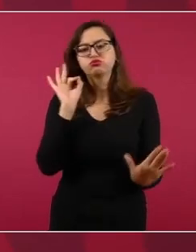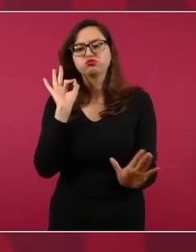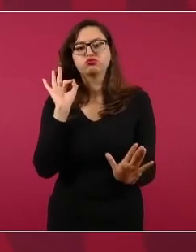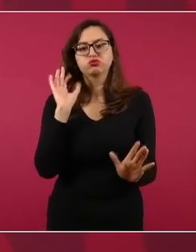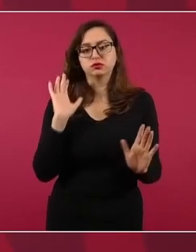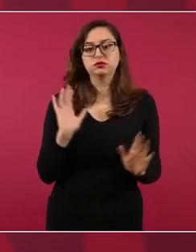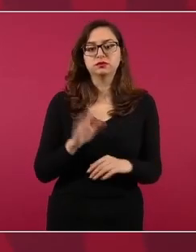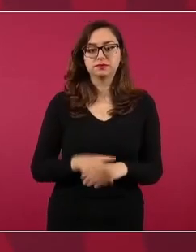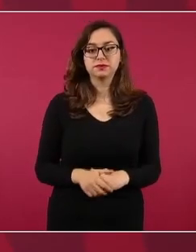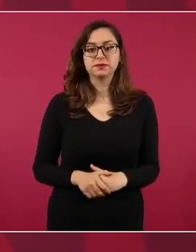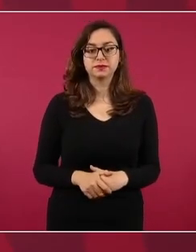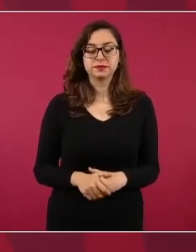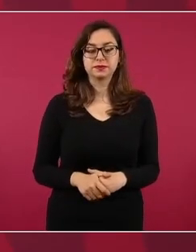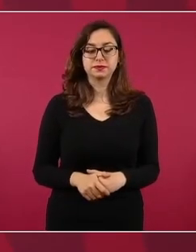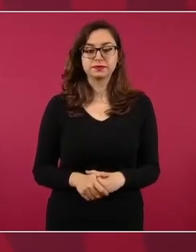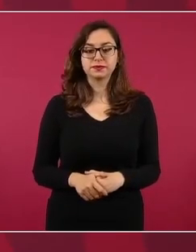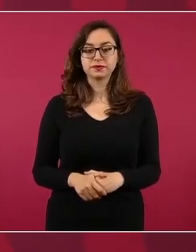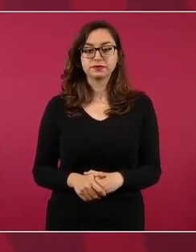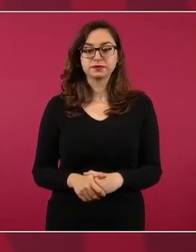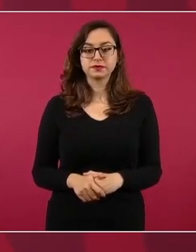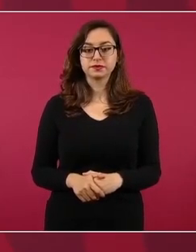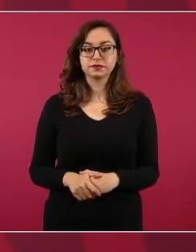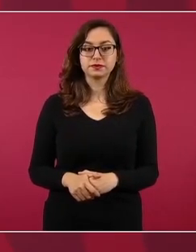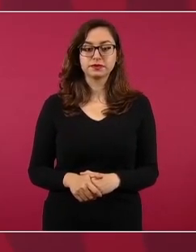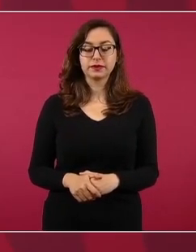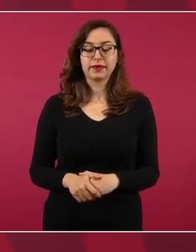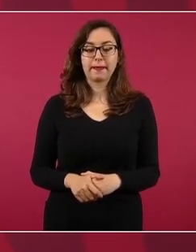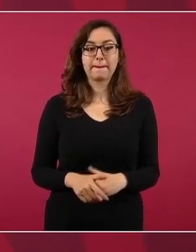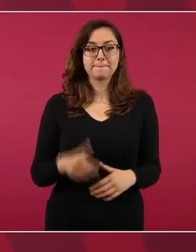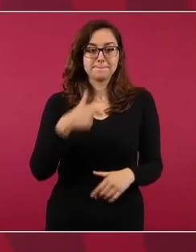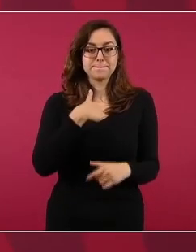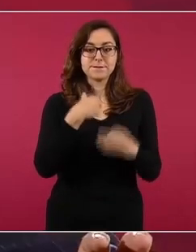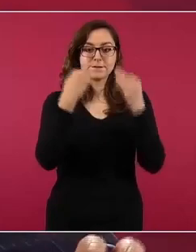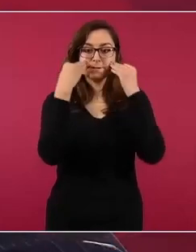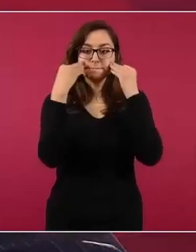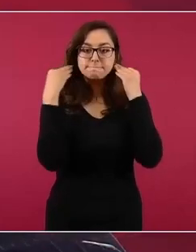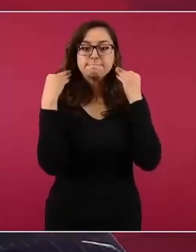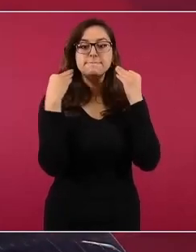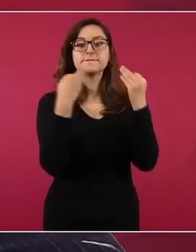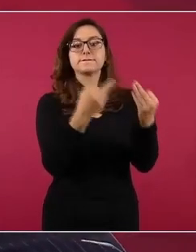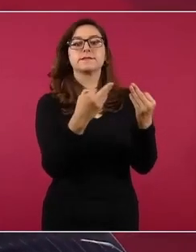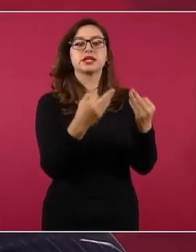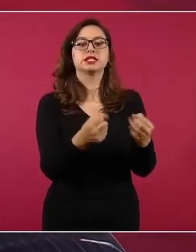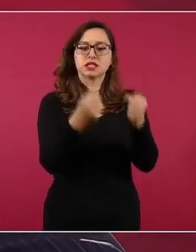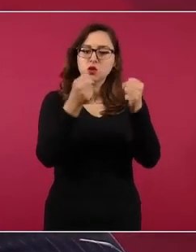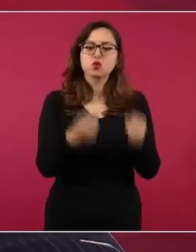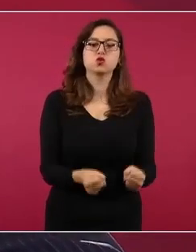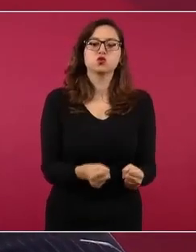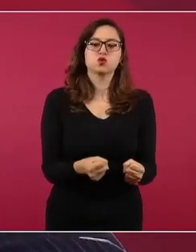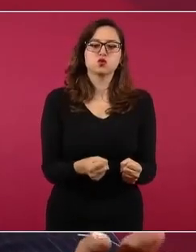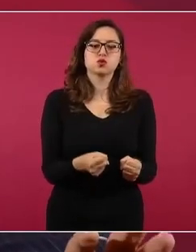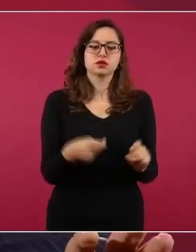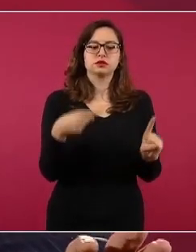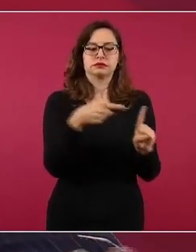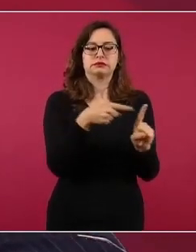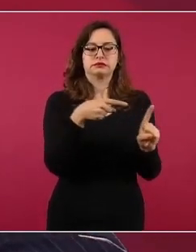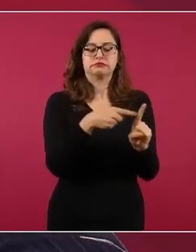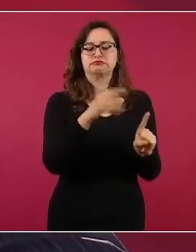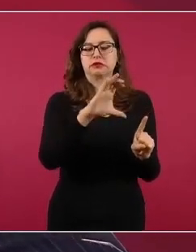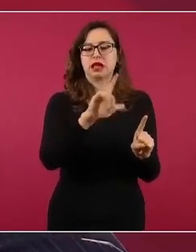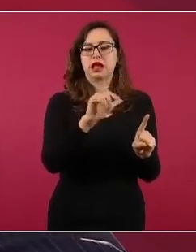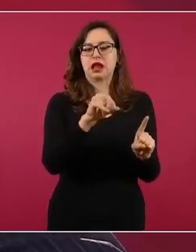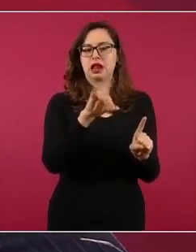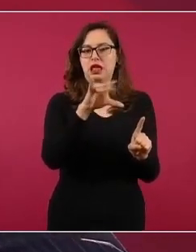Me consta de que él participó cuando